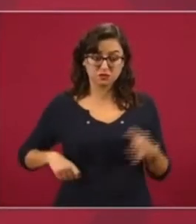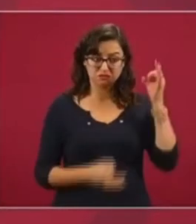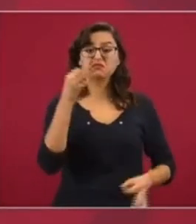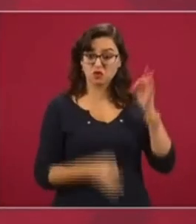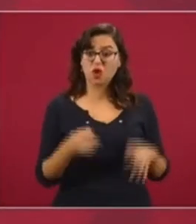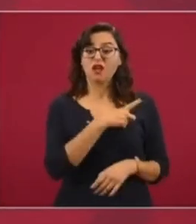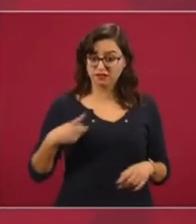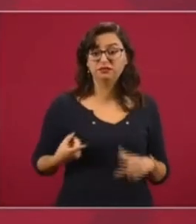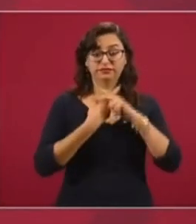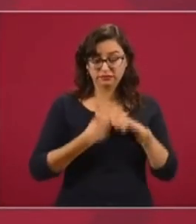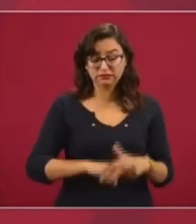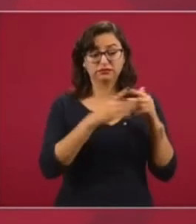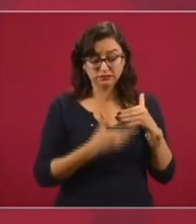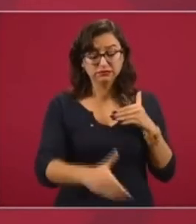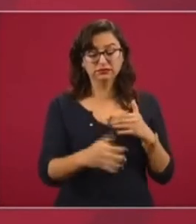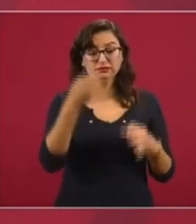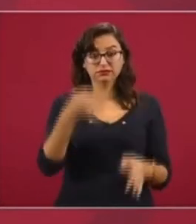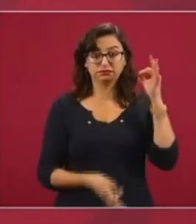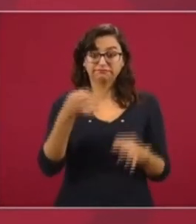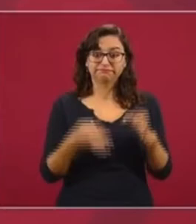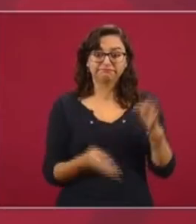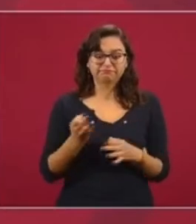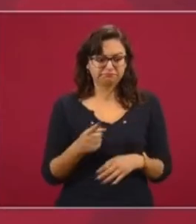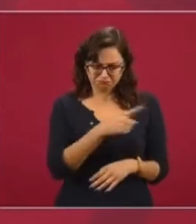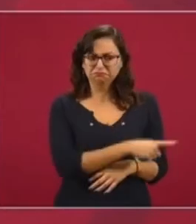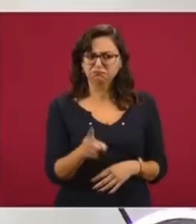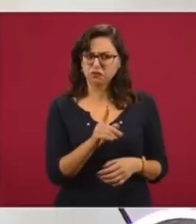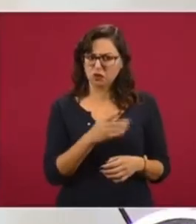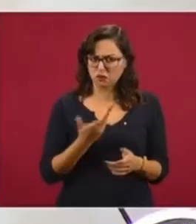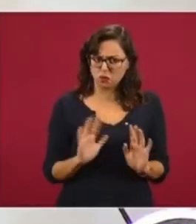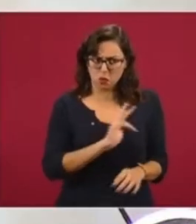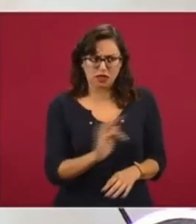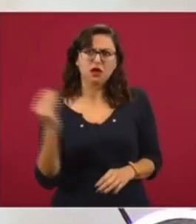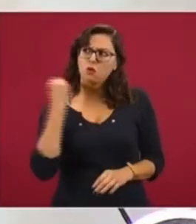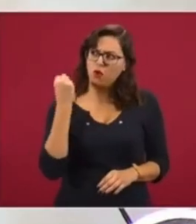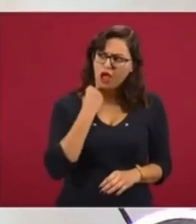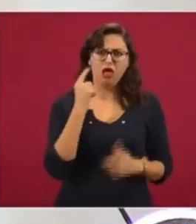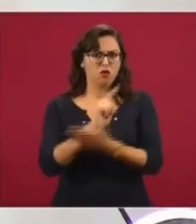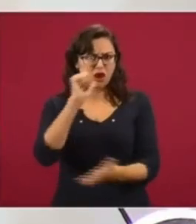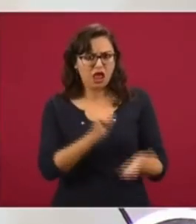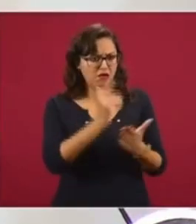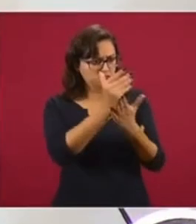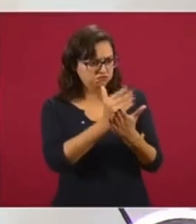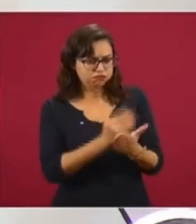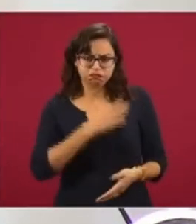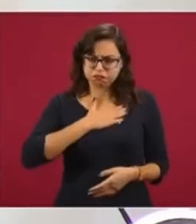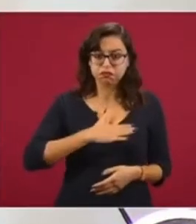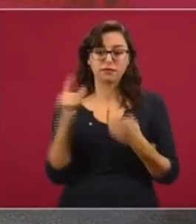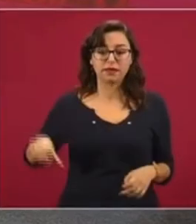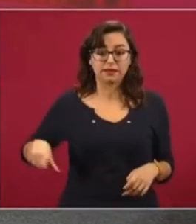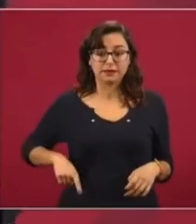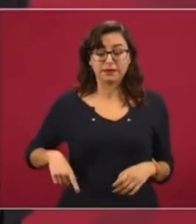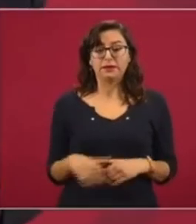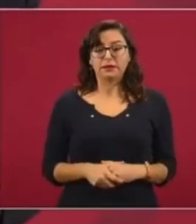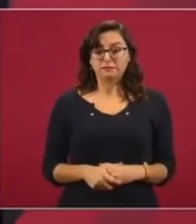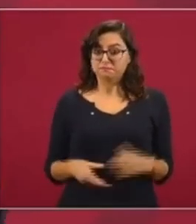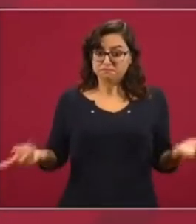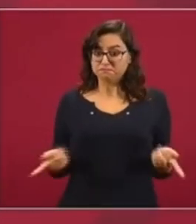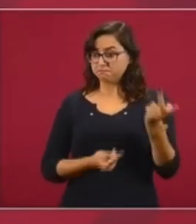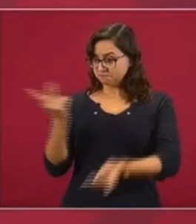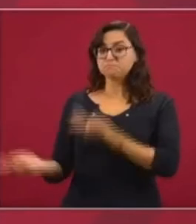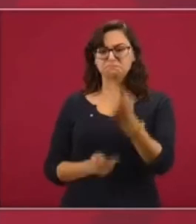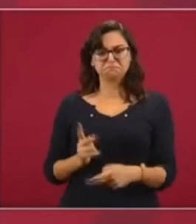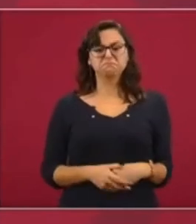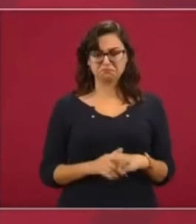se inician estos procesos de investigación, tenga posibilidad de defenderse, pero que no hay impunidad. La consulta